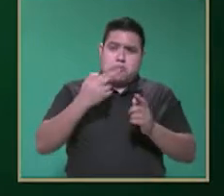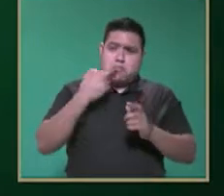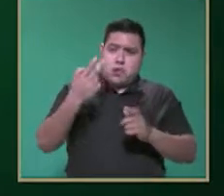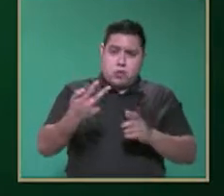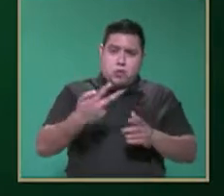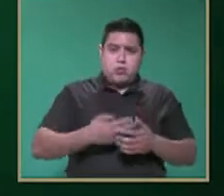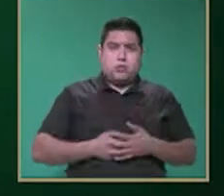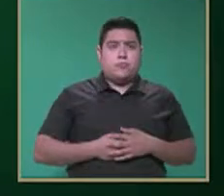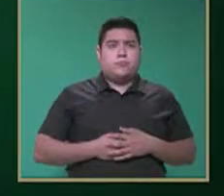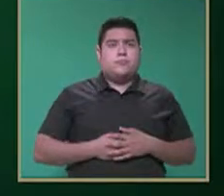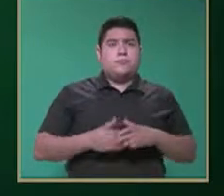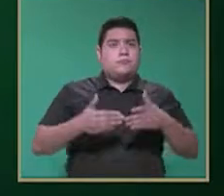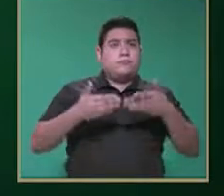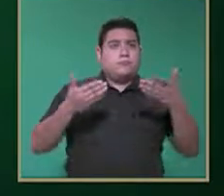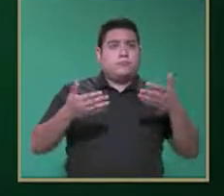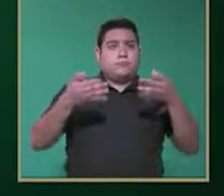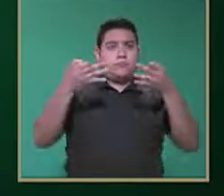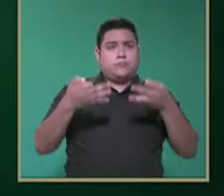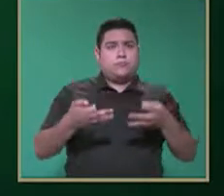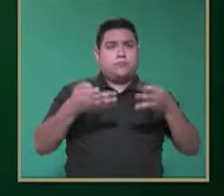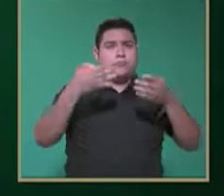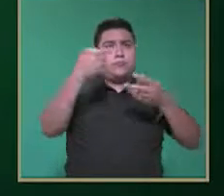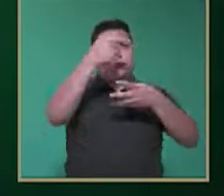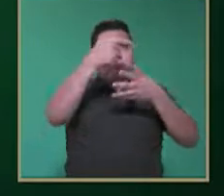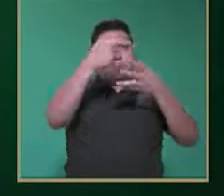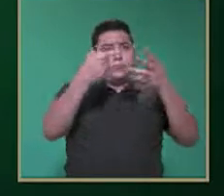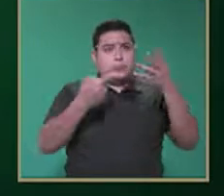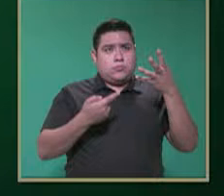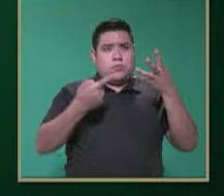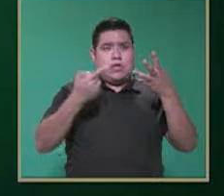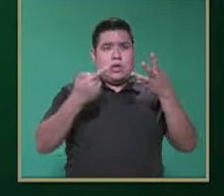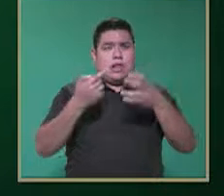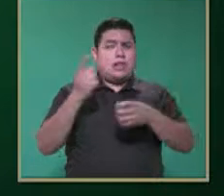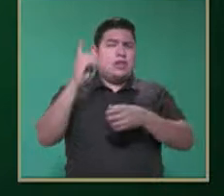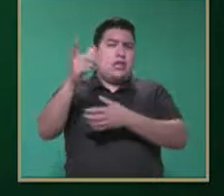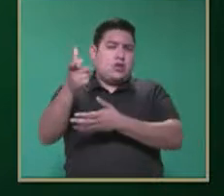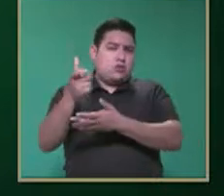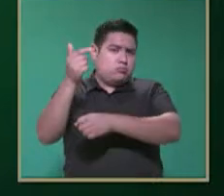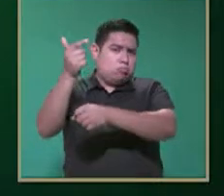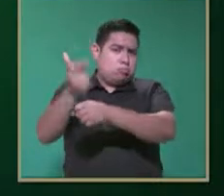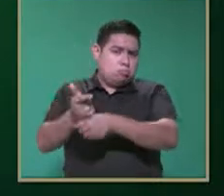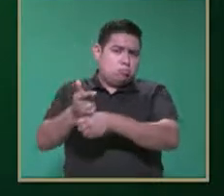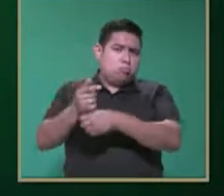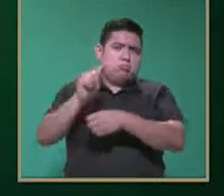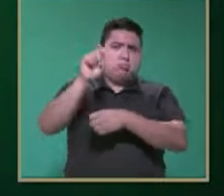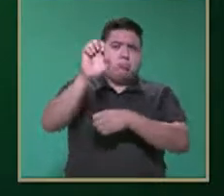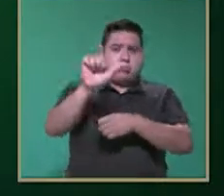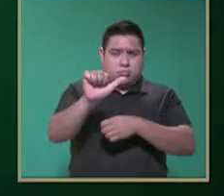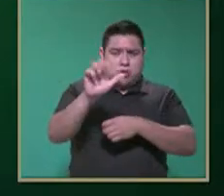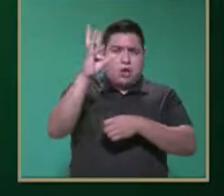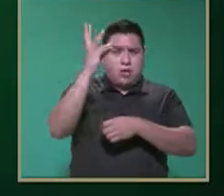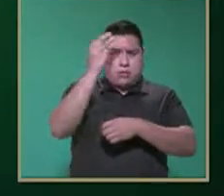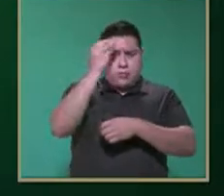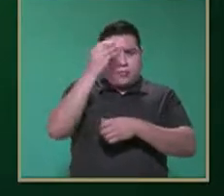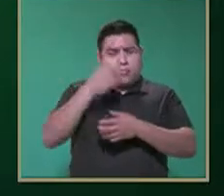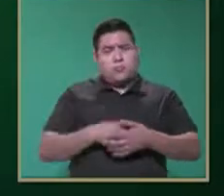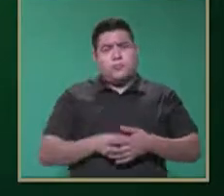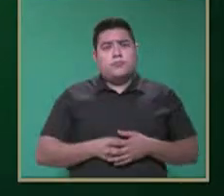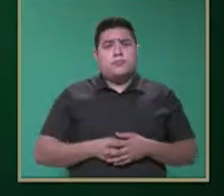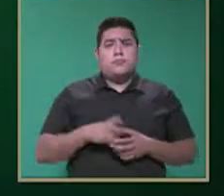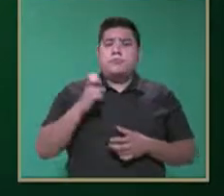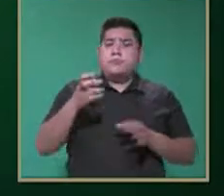Vamos a establecer criterios para el diagnóstico de TEA. Es muy